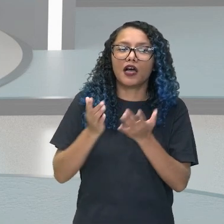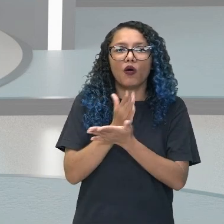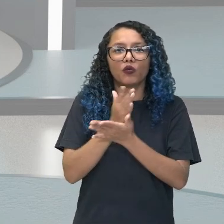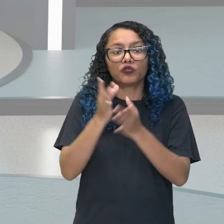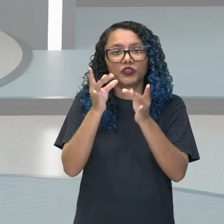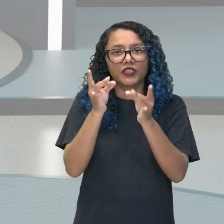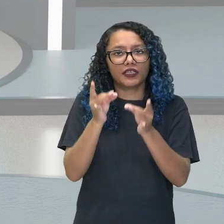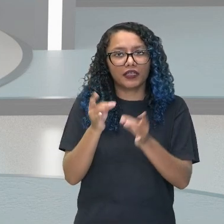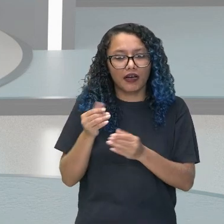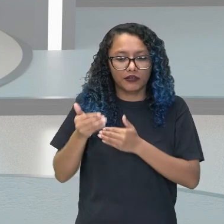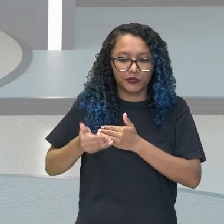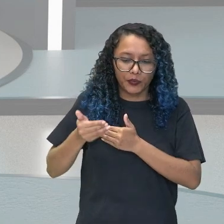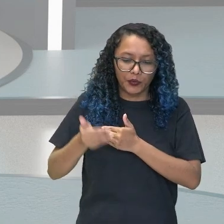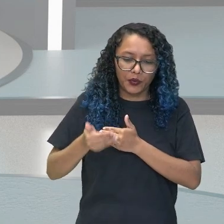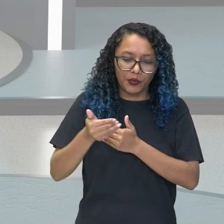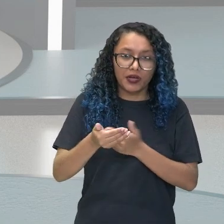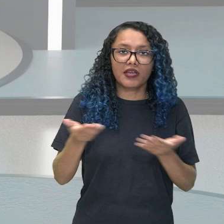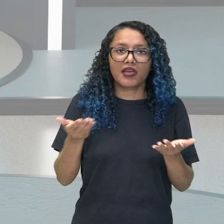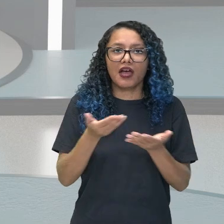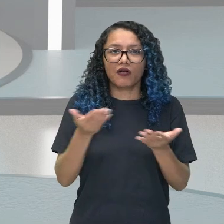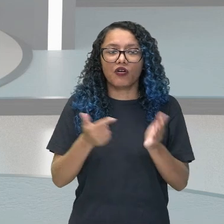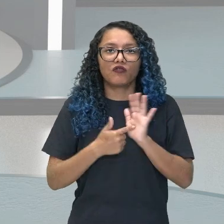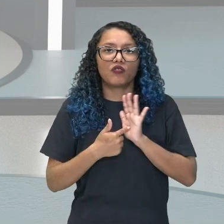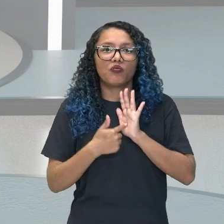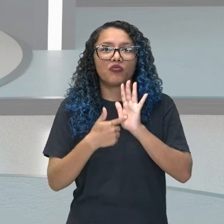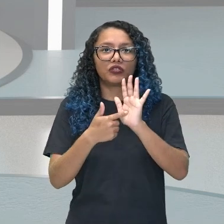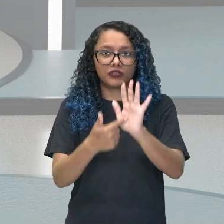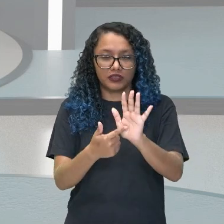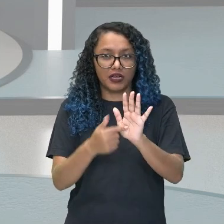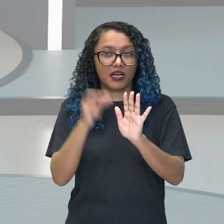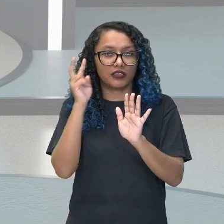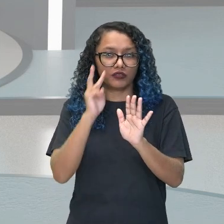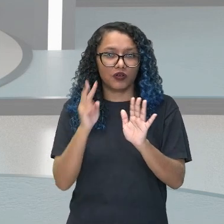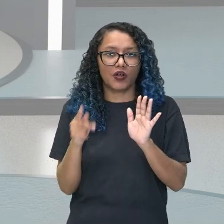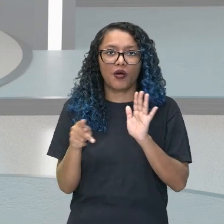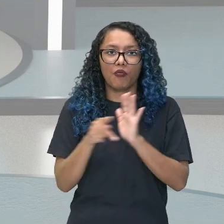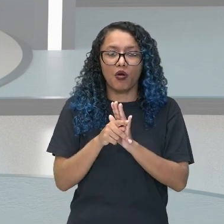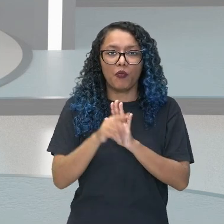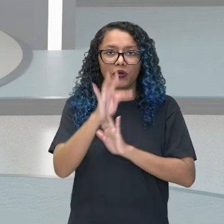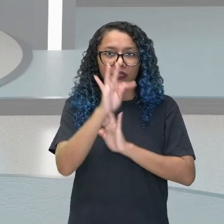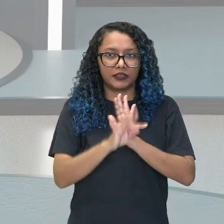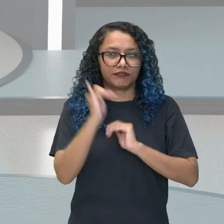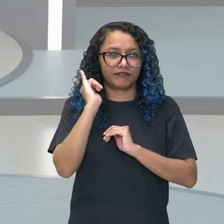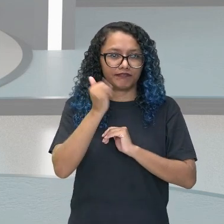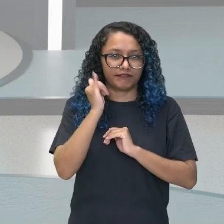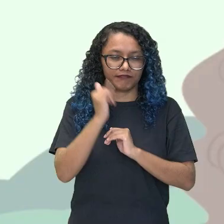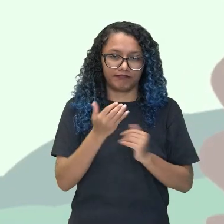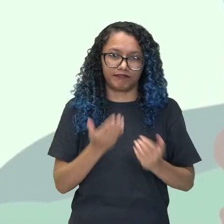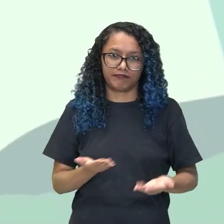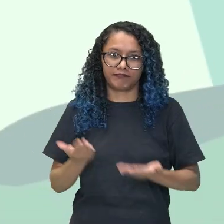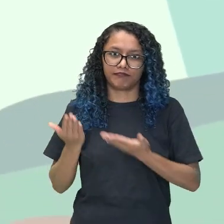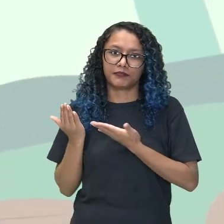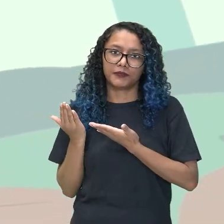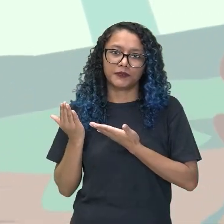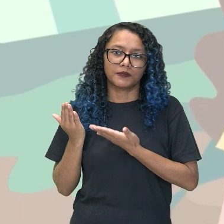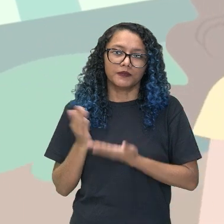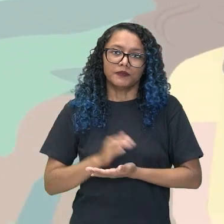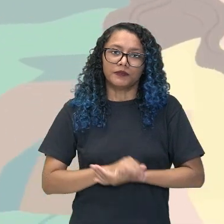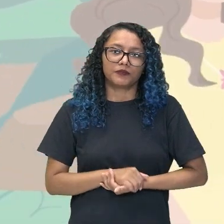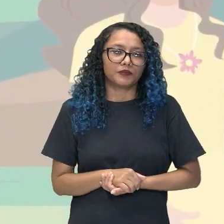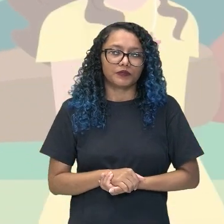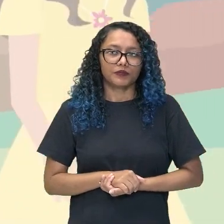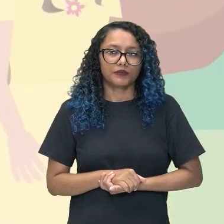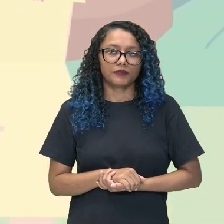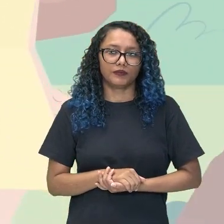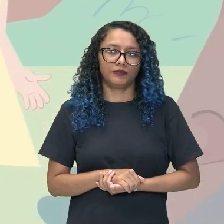una historia del texto narrativo. Vamos a Había una vez